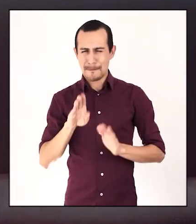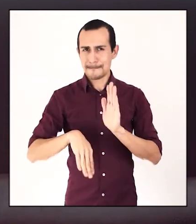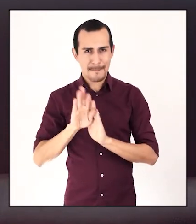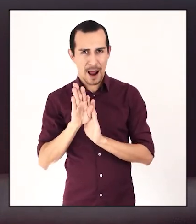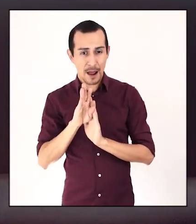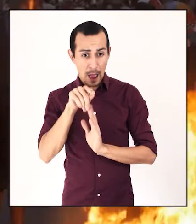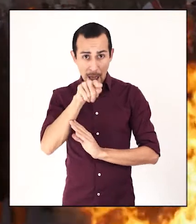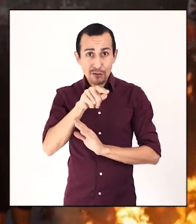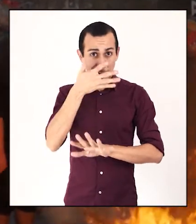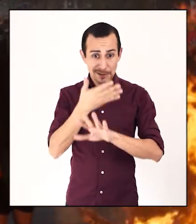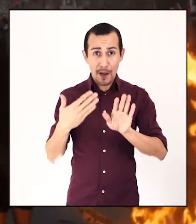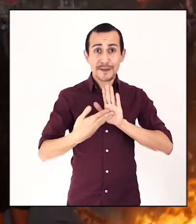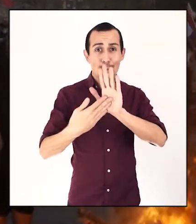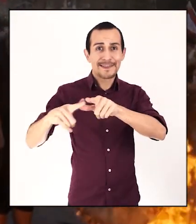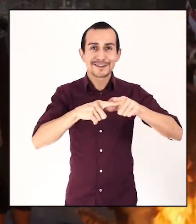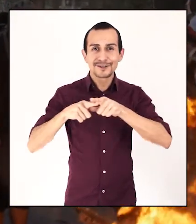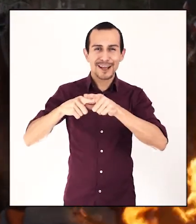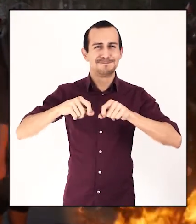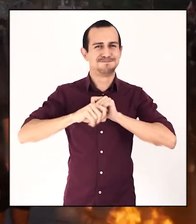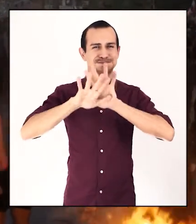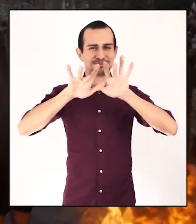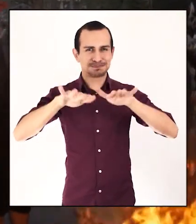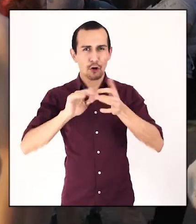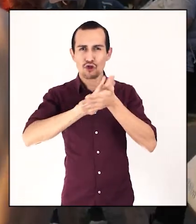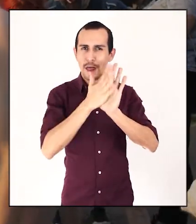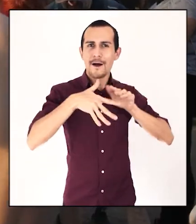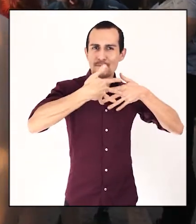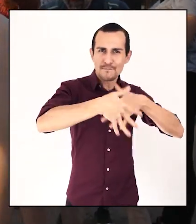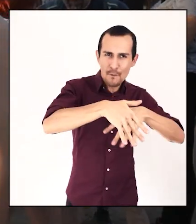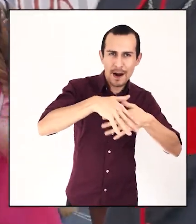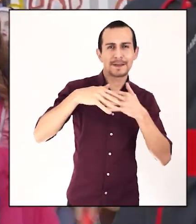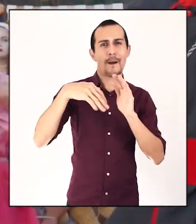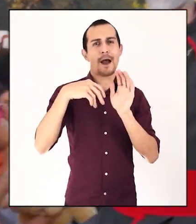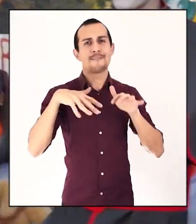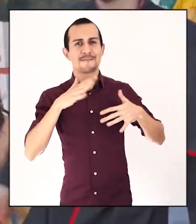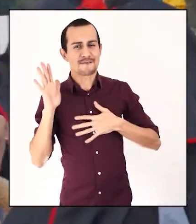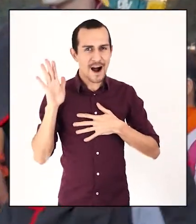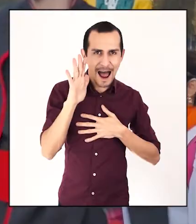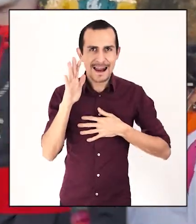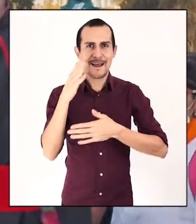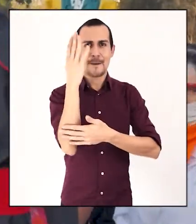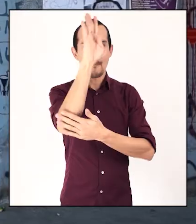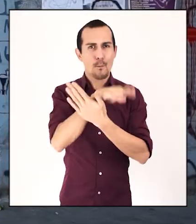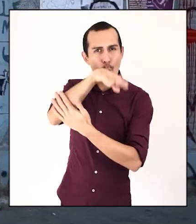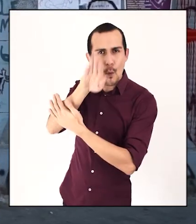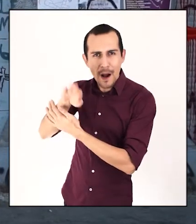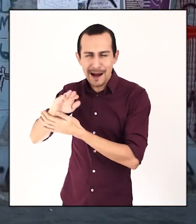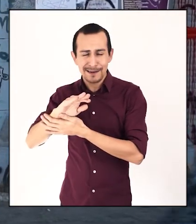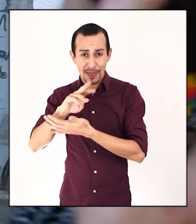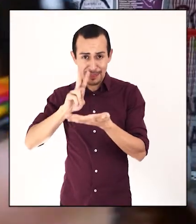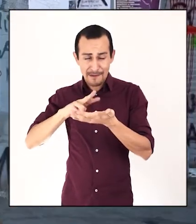Esto abiertamente uno ya lo ve en el estallido social con todas las performances, con todos los desfiles, con todos los murales que